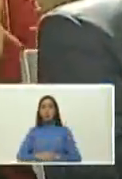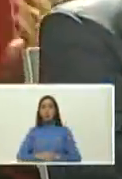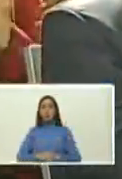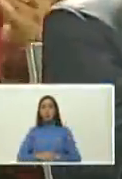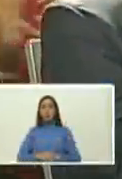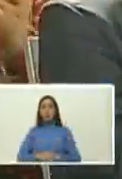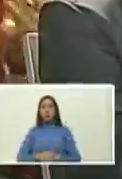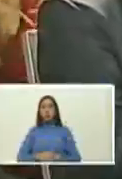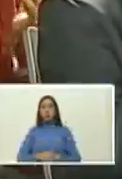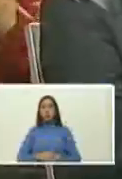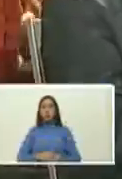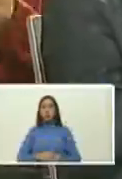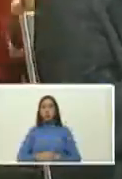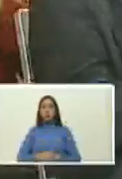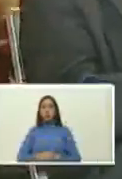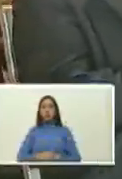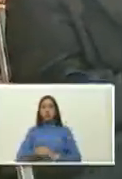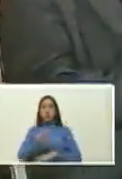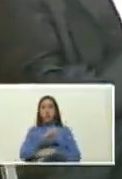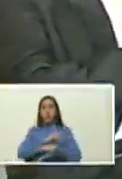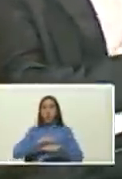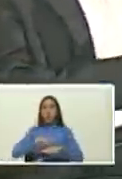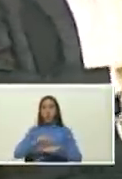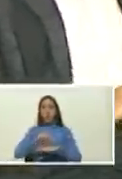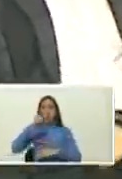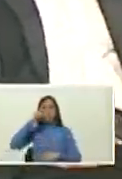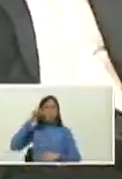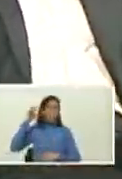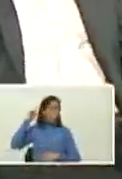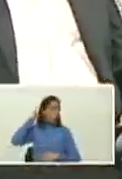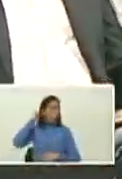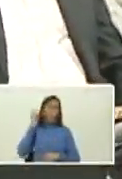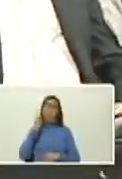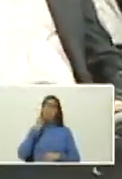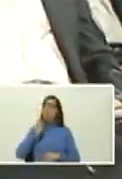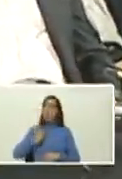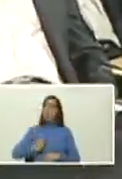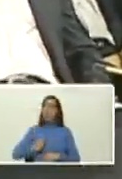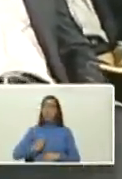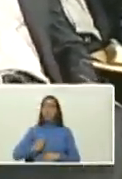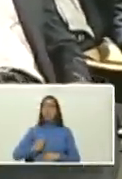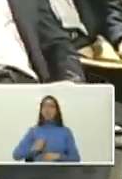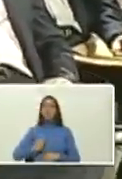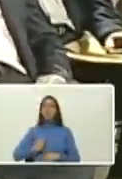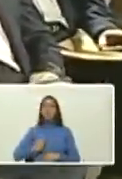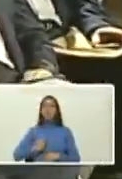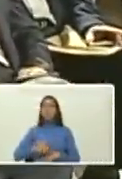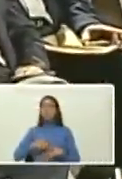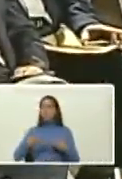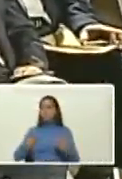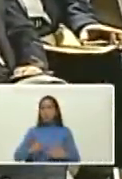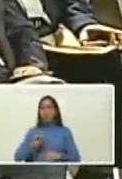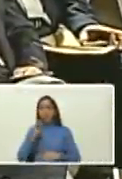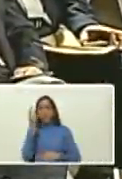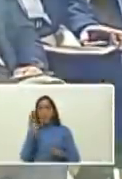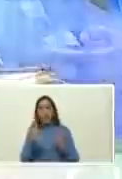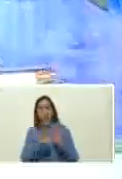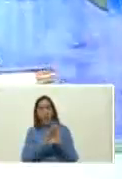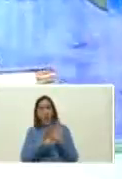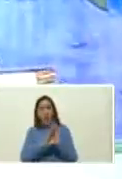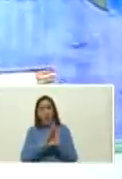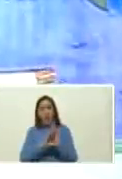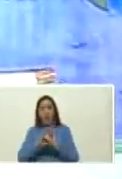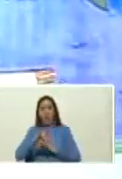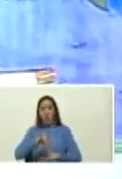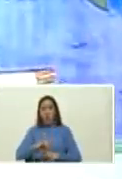me dice el ministro Alfred Nazaret Ñáñez que el primer capítulo será el propio